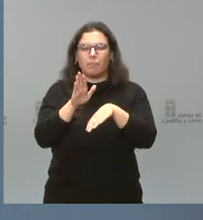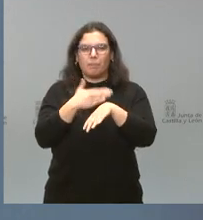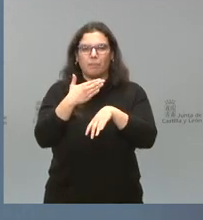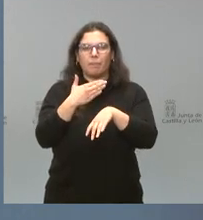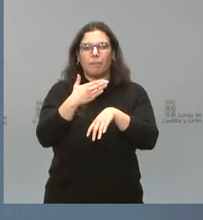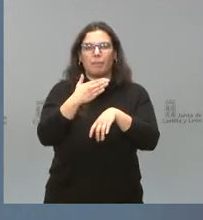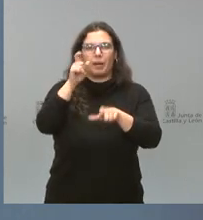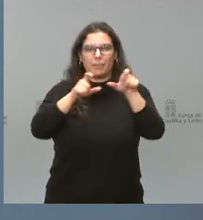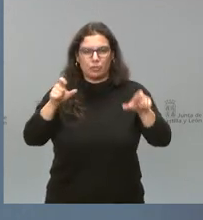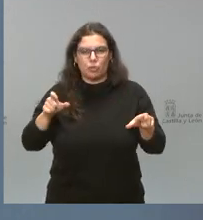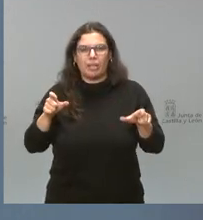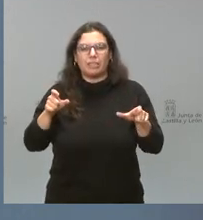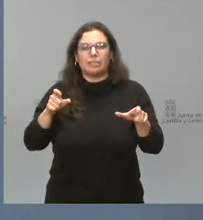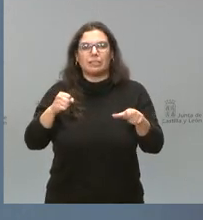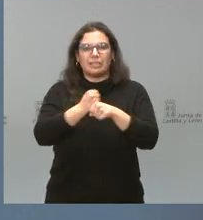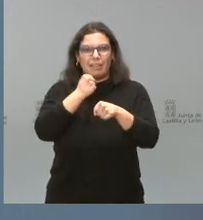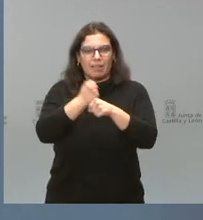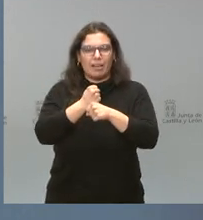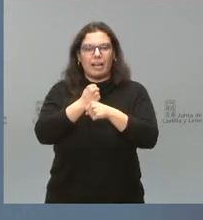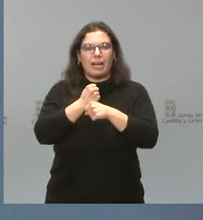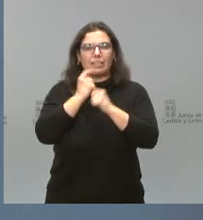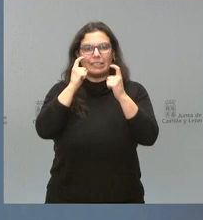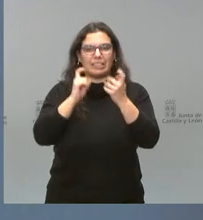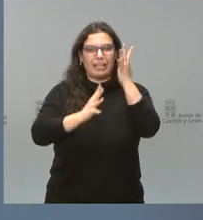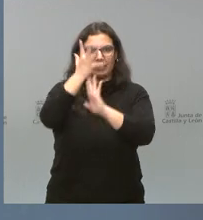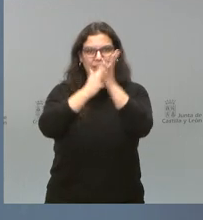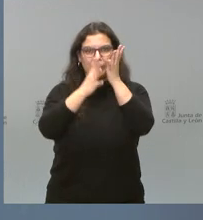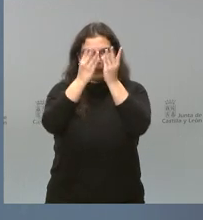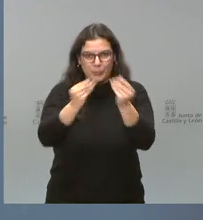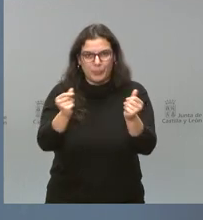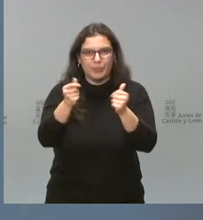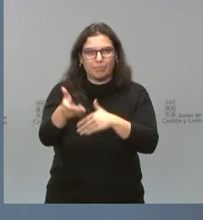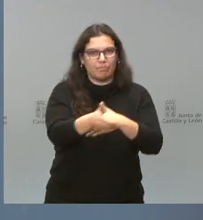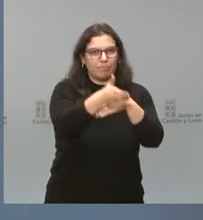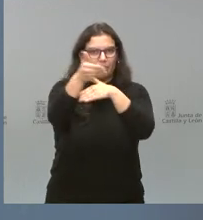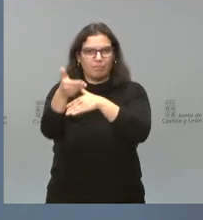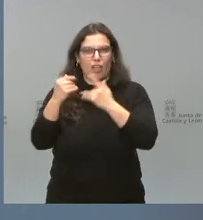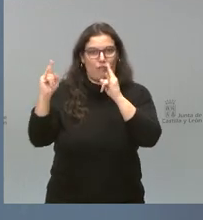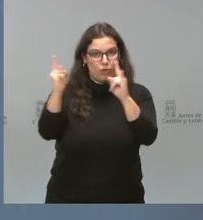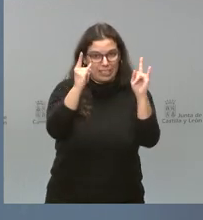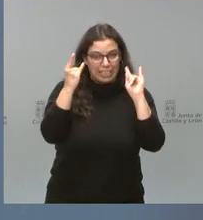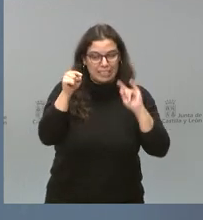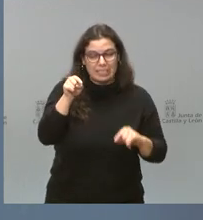del operativo de extinción de incendios forestales.